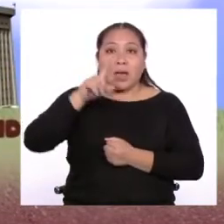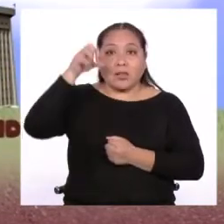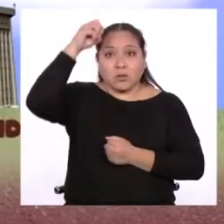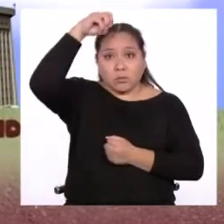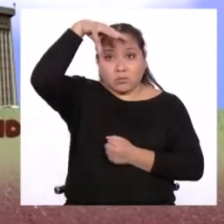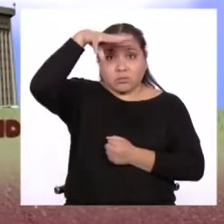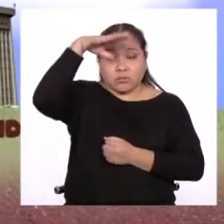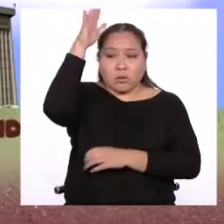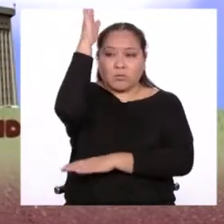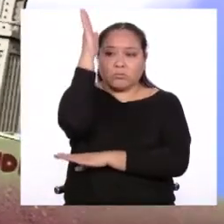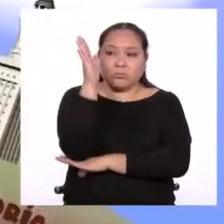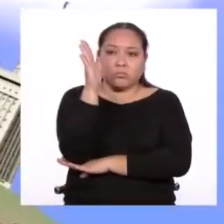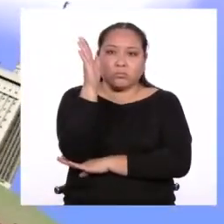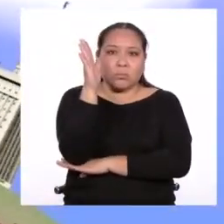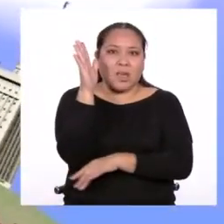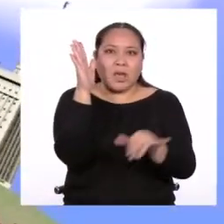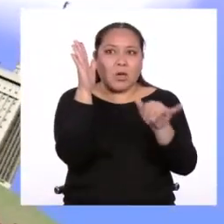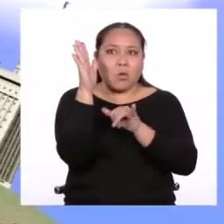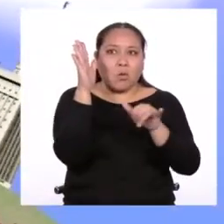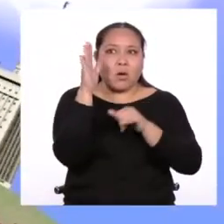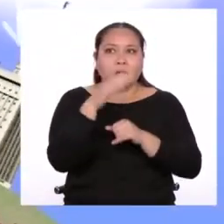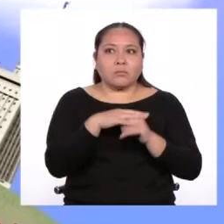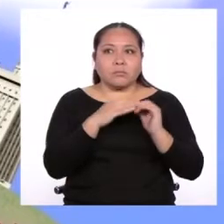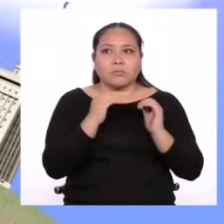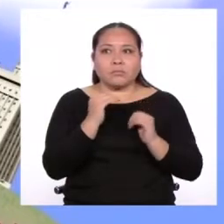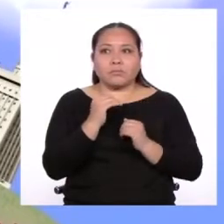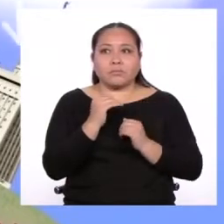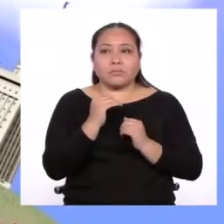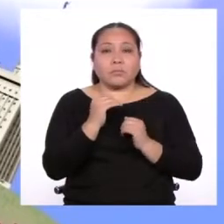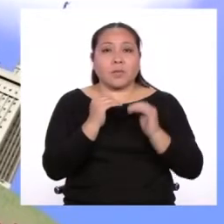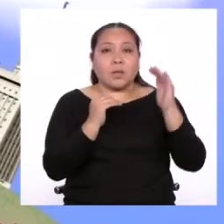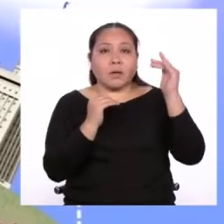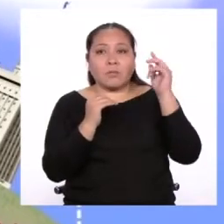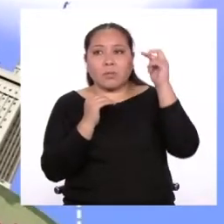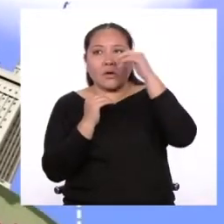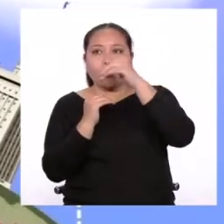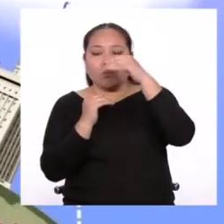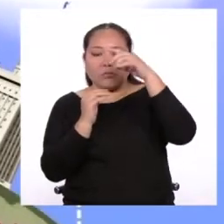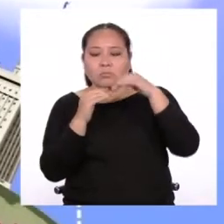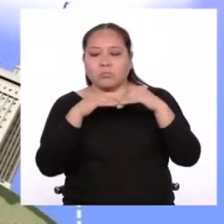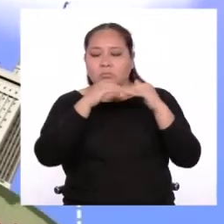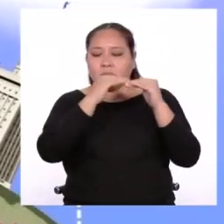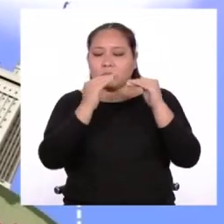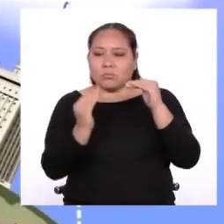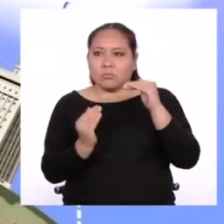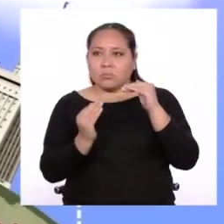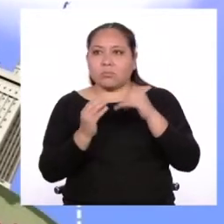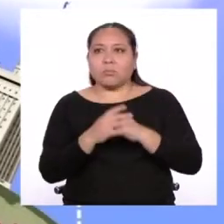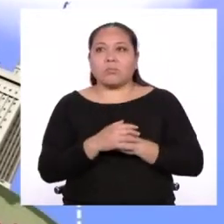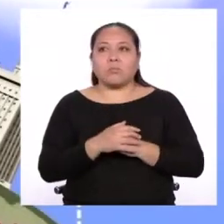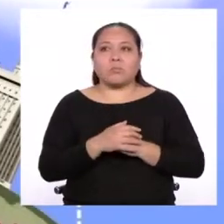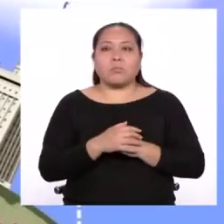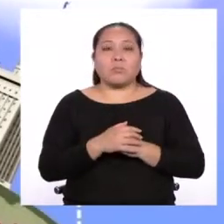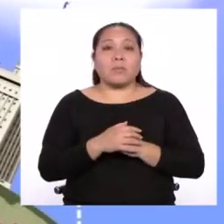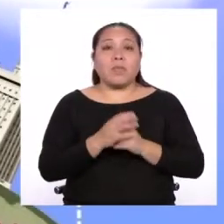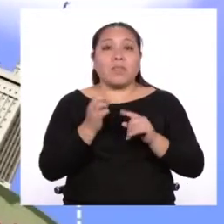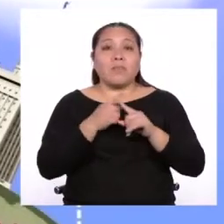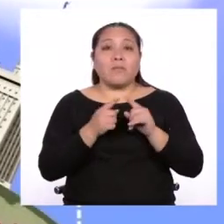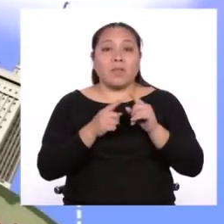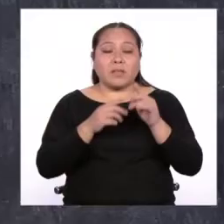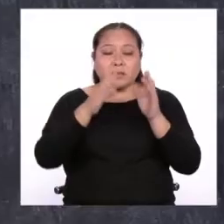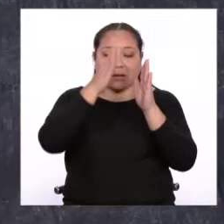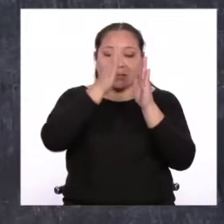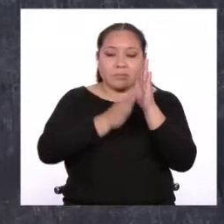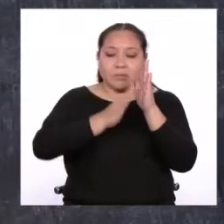misma forma a la misma hora. Una vez ahí, midió el ángulo de aquella sombra. Con la diferencia de ángulos entre ambas